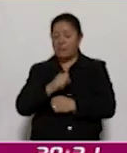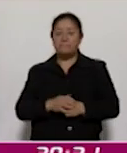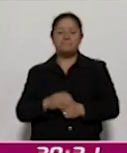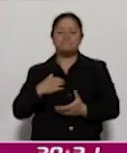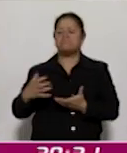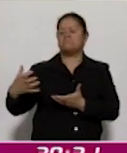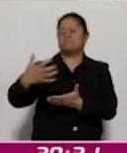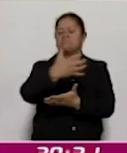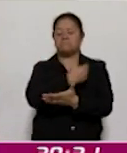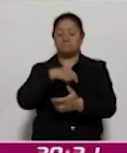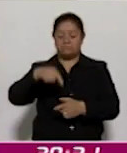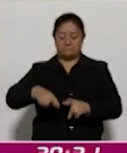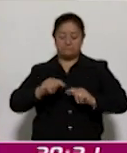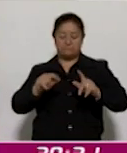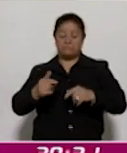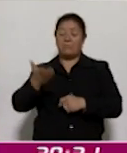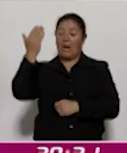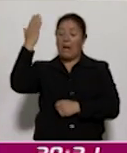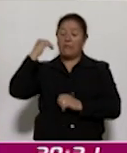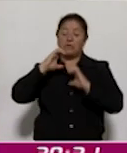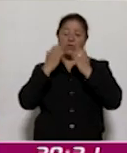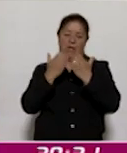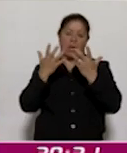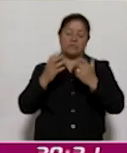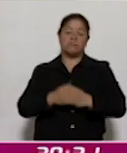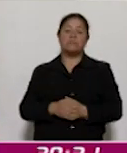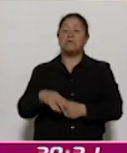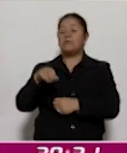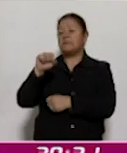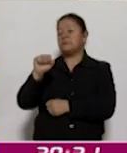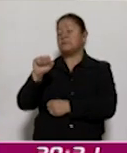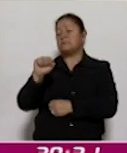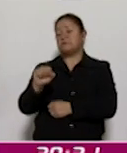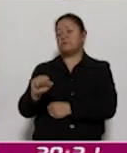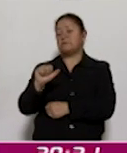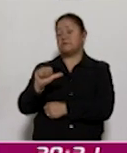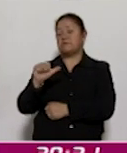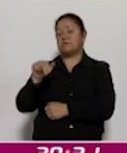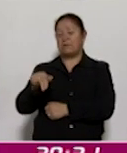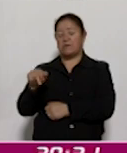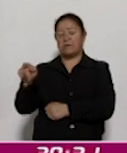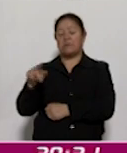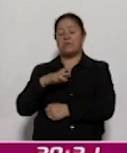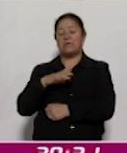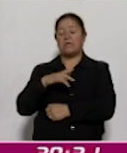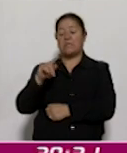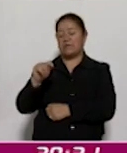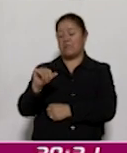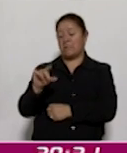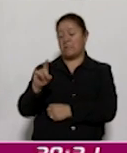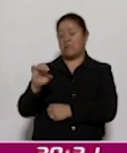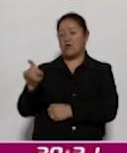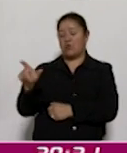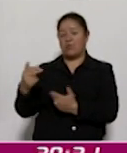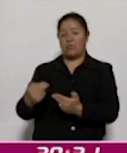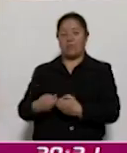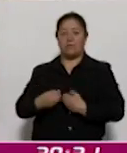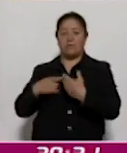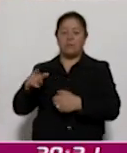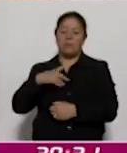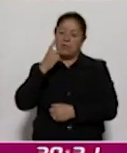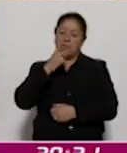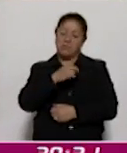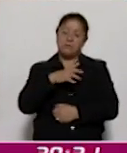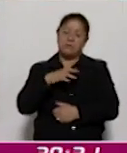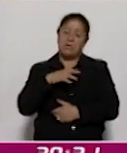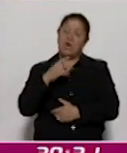comunidades. Samuel Torres Briones, originario de Santadeo, Huiloapan, resaltó que este nuevo premio se añade a su trayectoria de reconocimientos